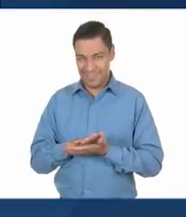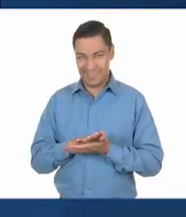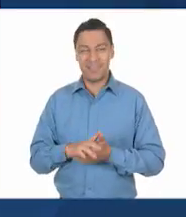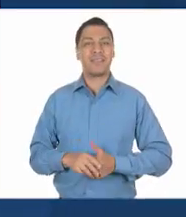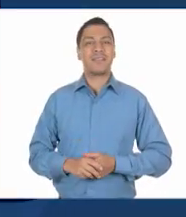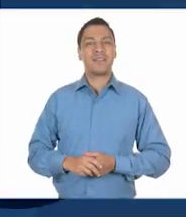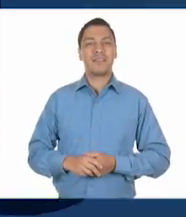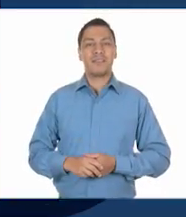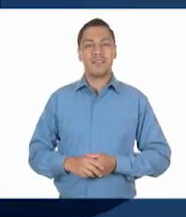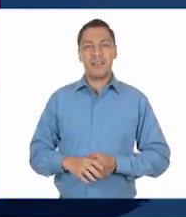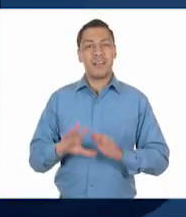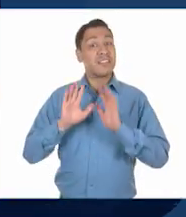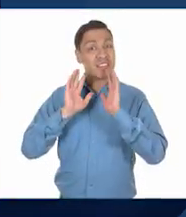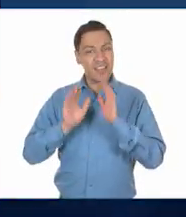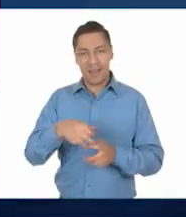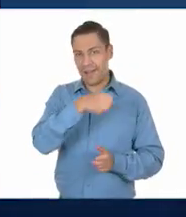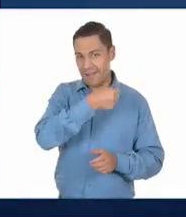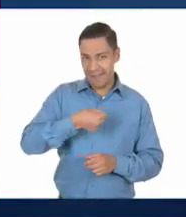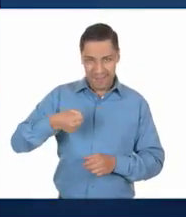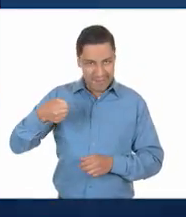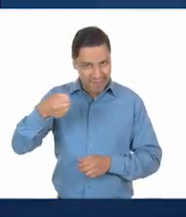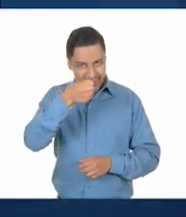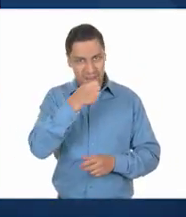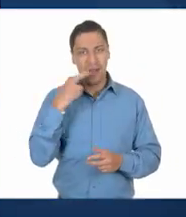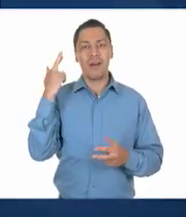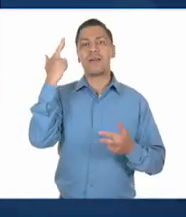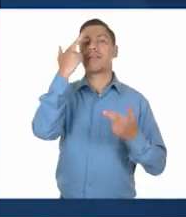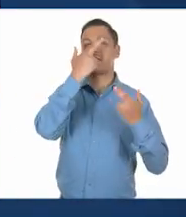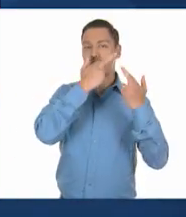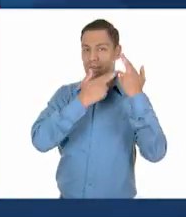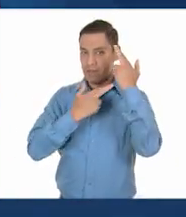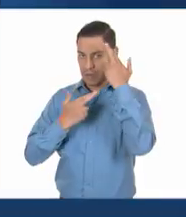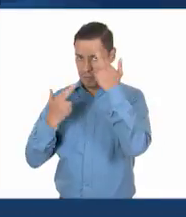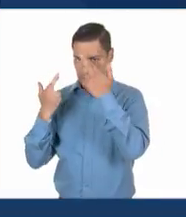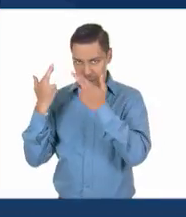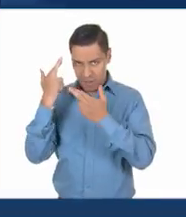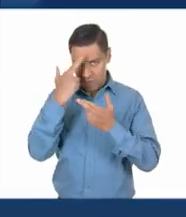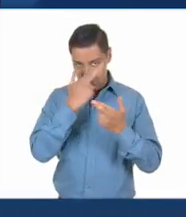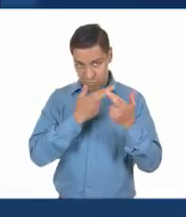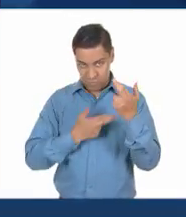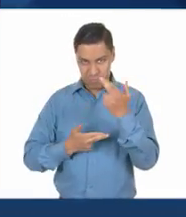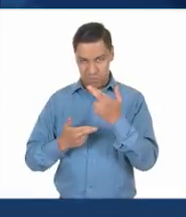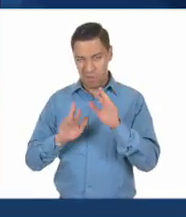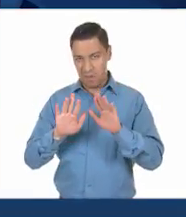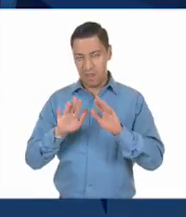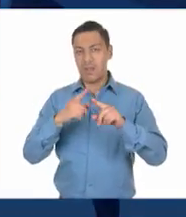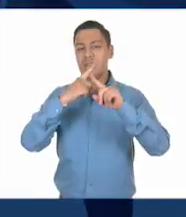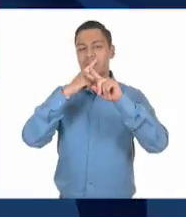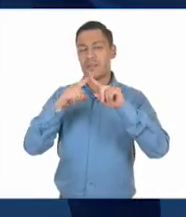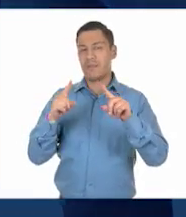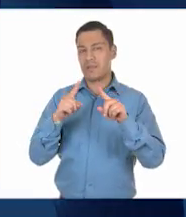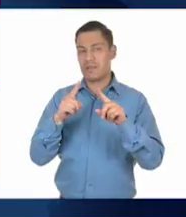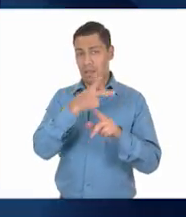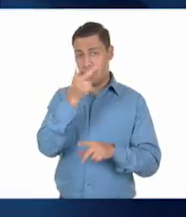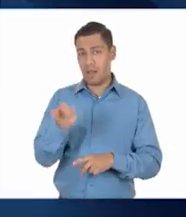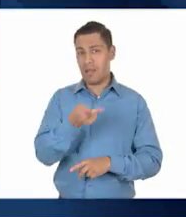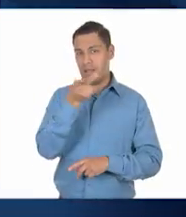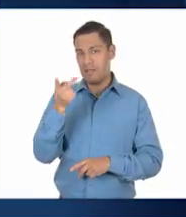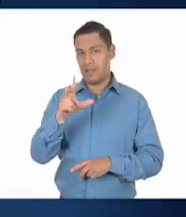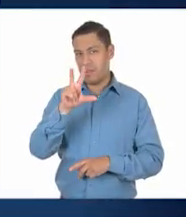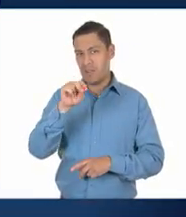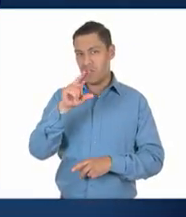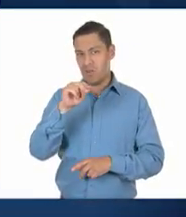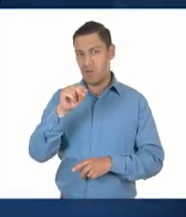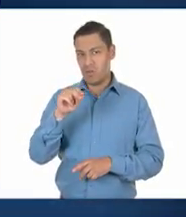nos hemos saludado, haremos nuestro repaso del día de hoy, pero solo que ahora se me ocurrió una forma diferente de hacerlo, con un